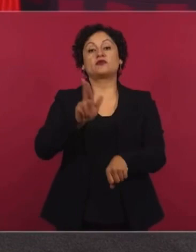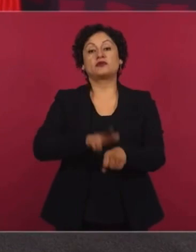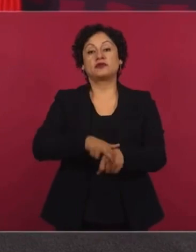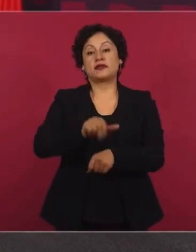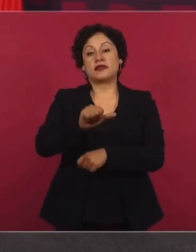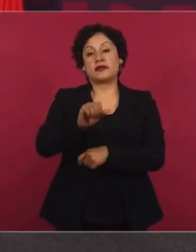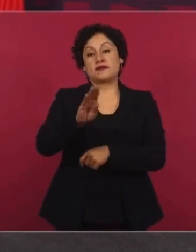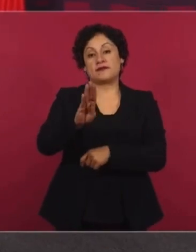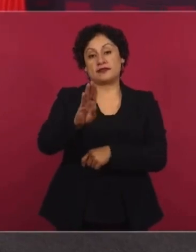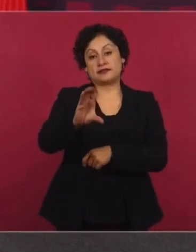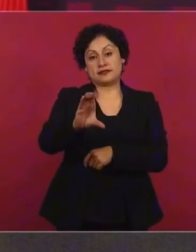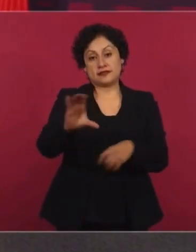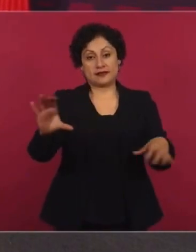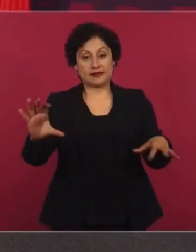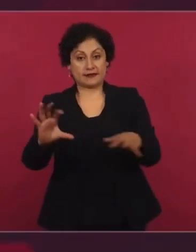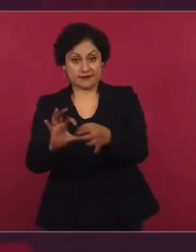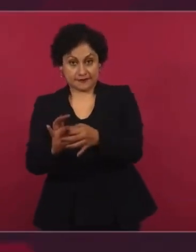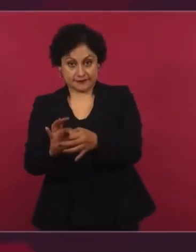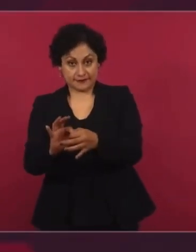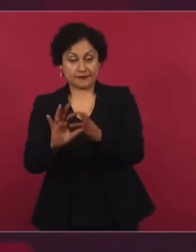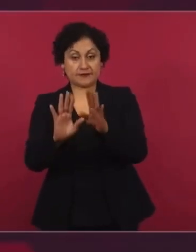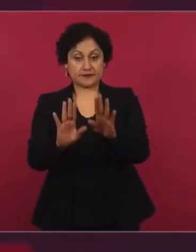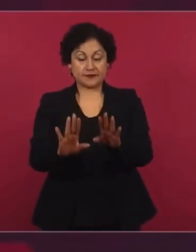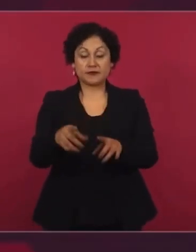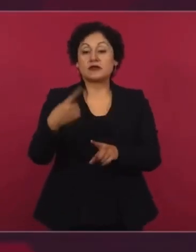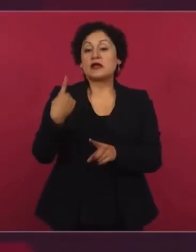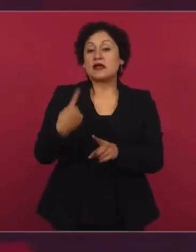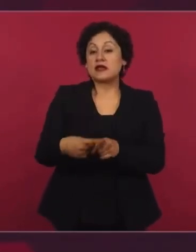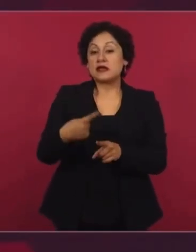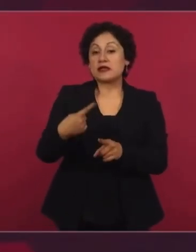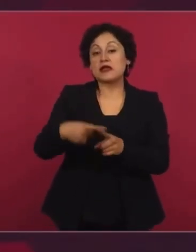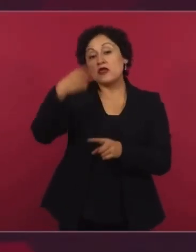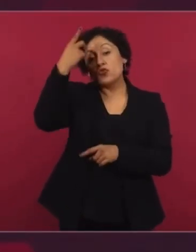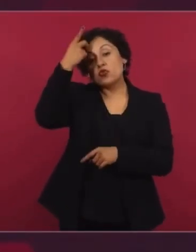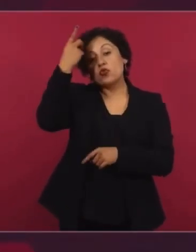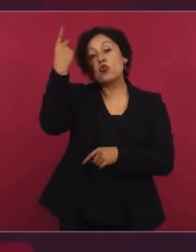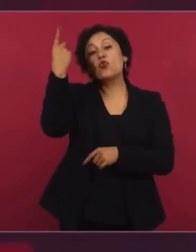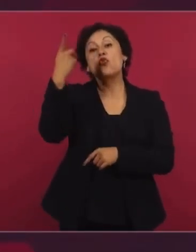el que se sentía dueño de esos terrenos que también